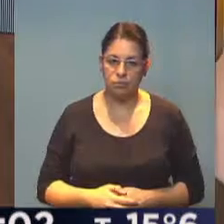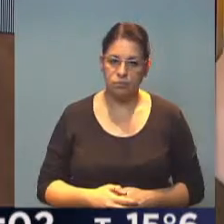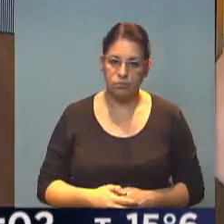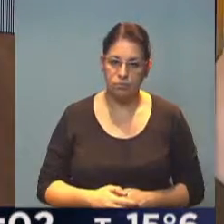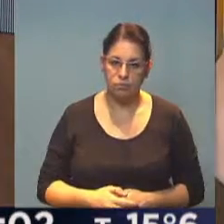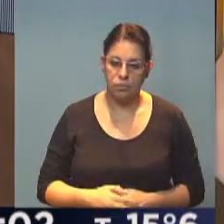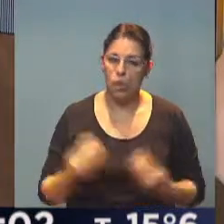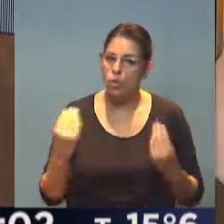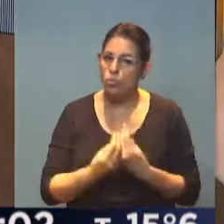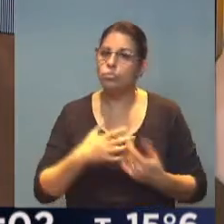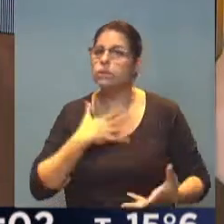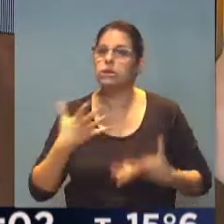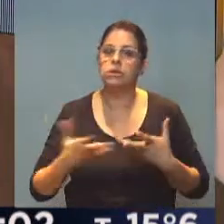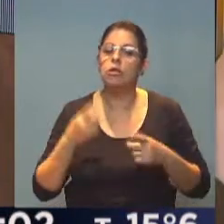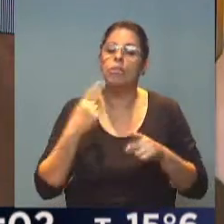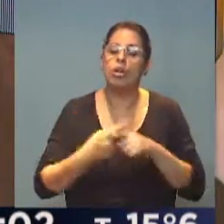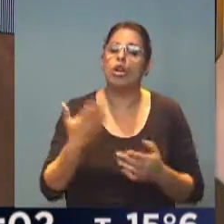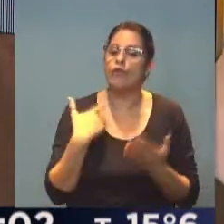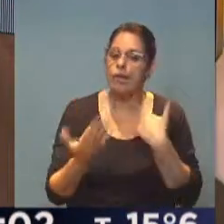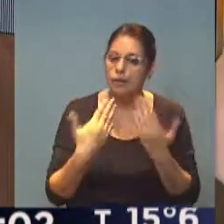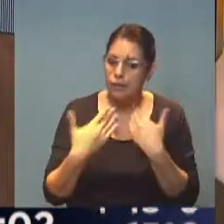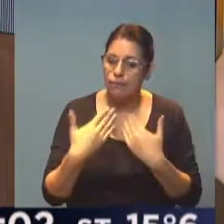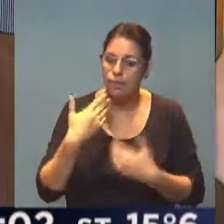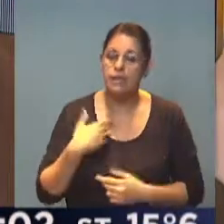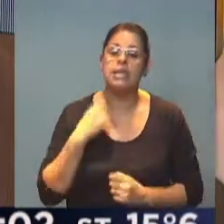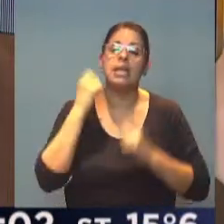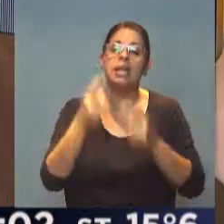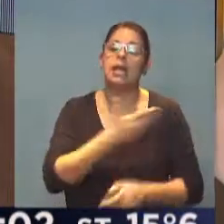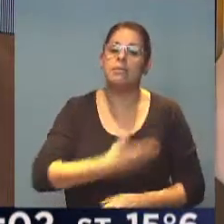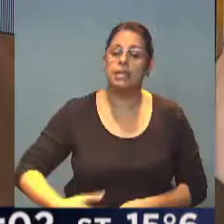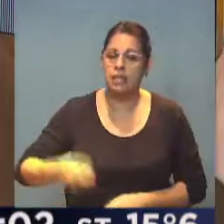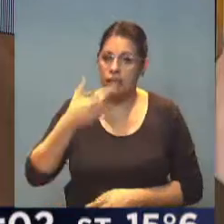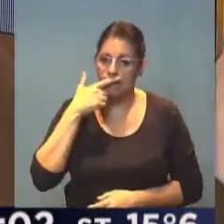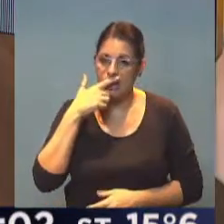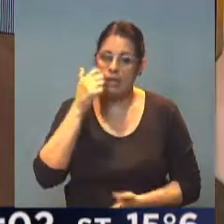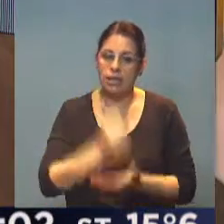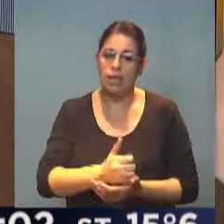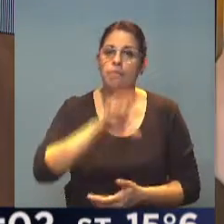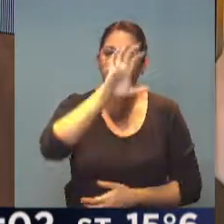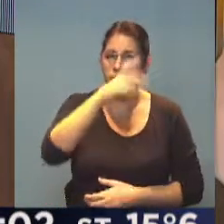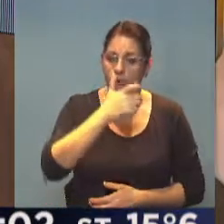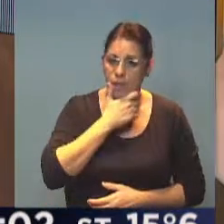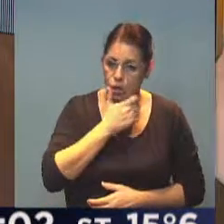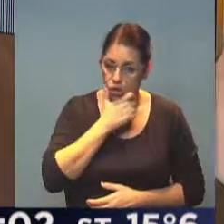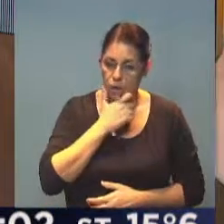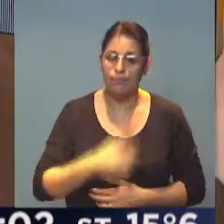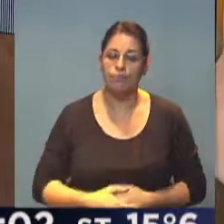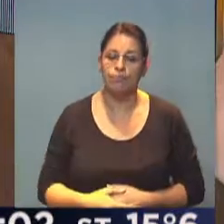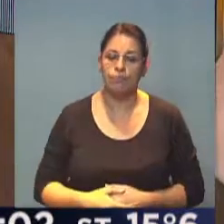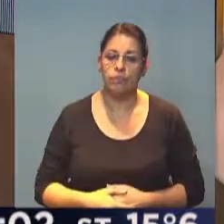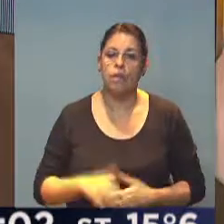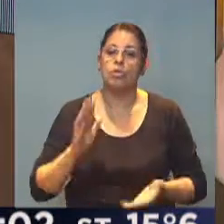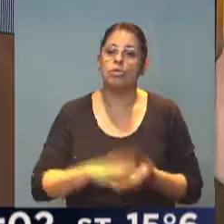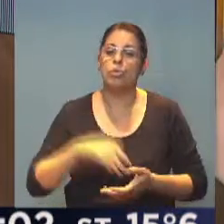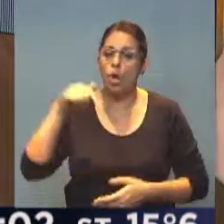Bueno, se ha generado muchísima expectativa por la conferencia de prensa que en instantes nada más va a brindar el Presidente de la Nación desde la provincia de Mendoza, claro está, a propósito de esta